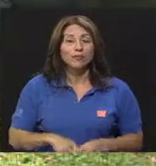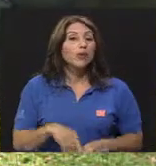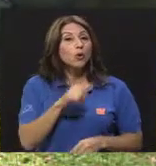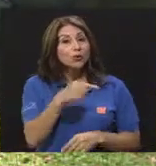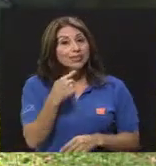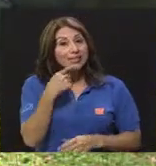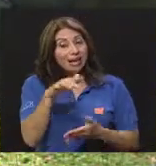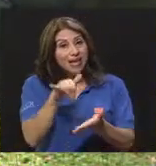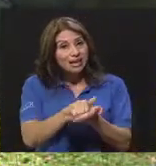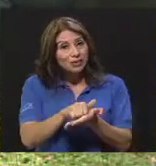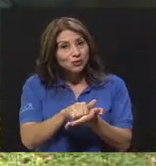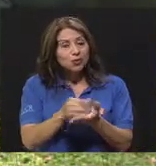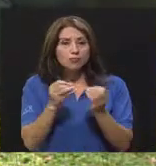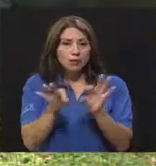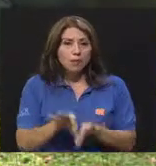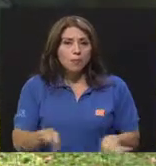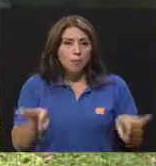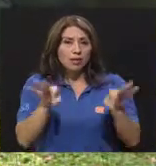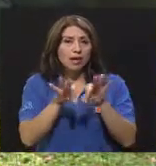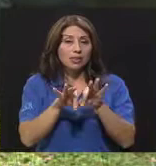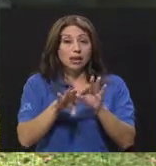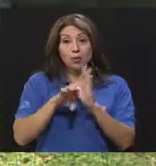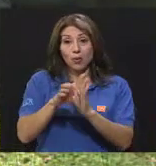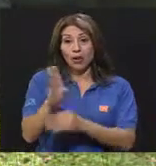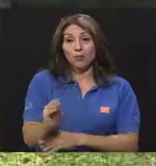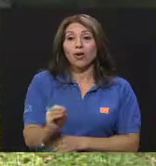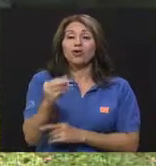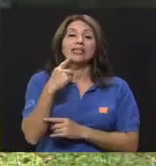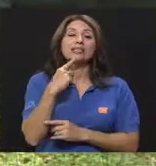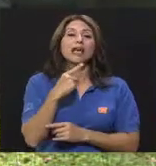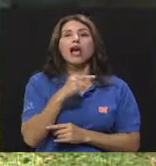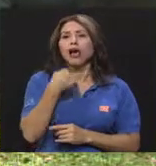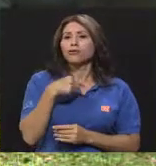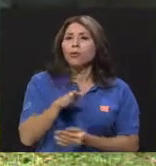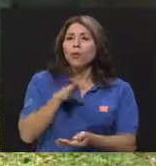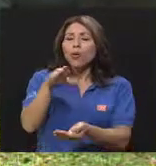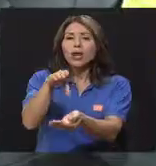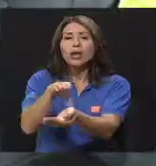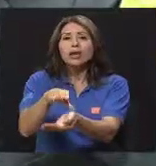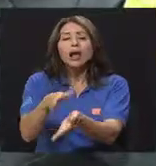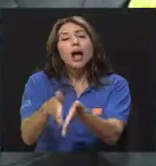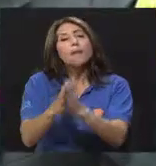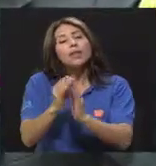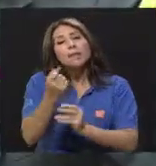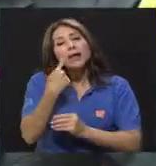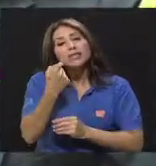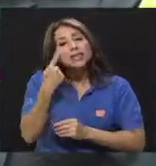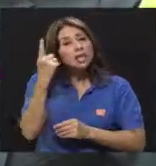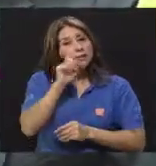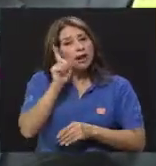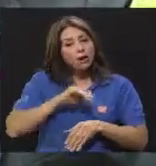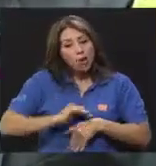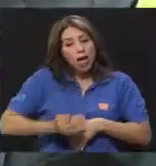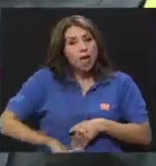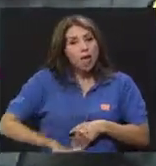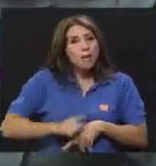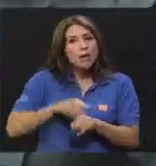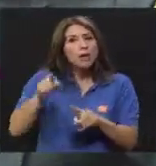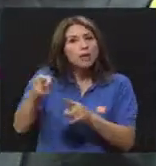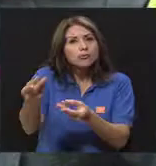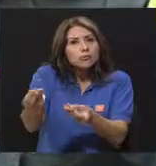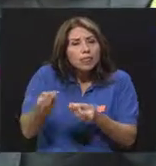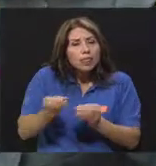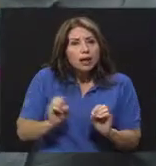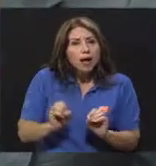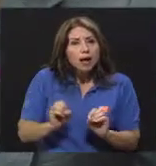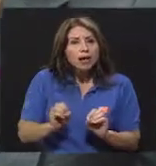creo que es muy importante. Porque ellos han dicho, por ejemplo, voy a un EBAIS a solicitar pastillas anticonceptivas y no me las dan. Tengo que hacer abierto de un